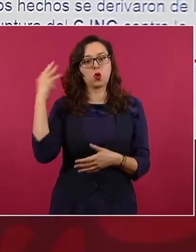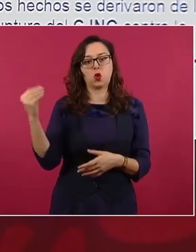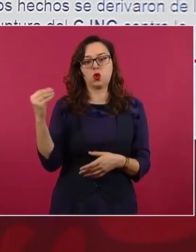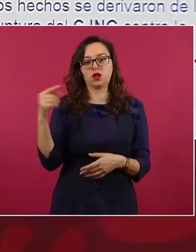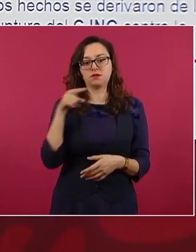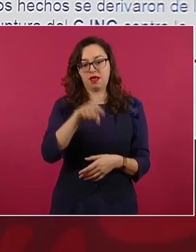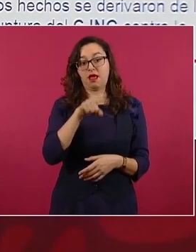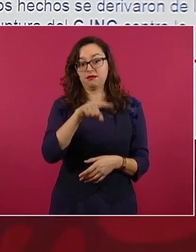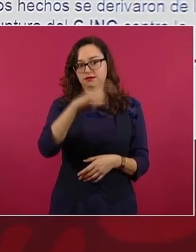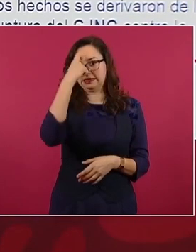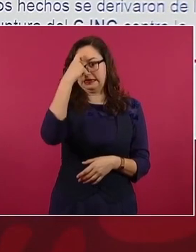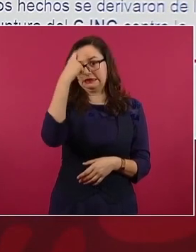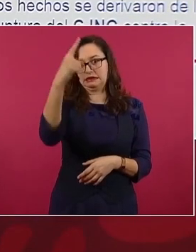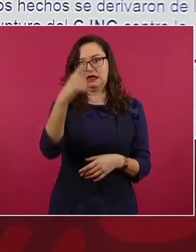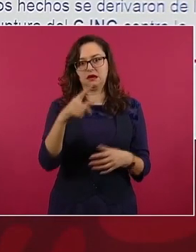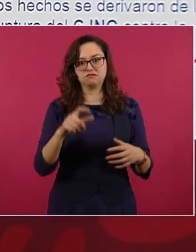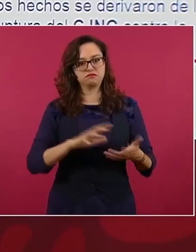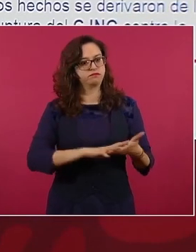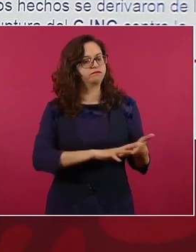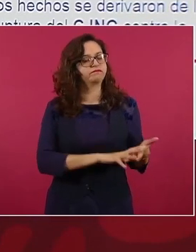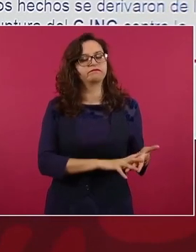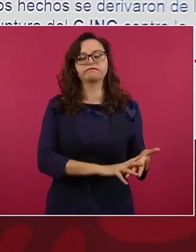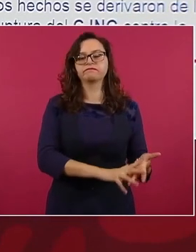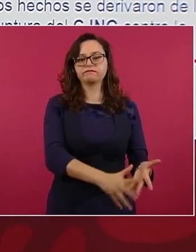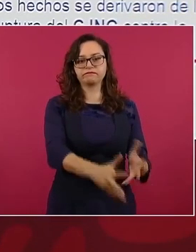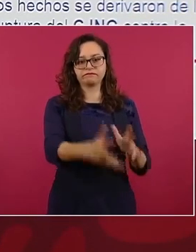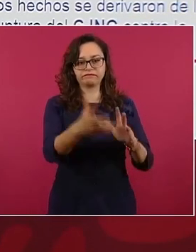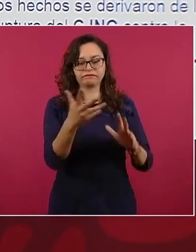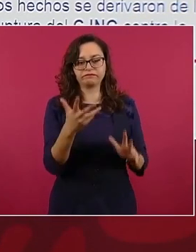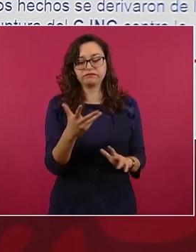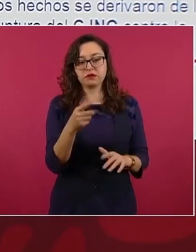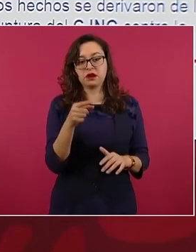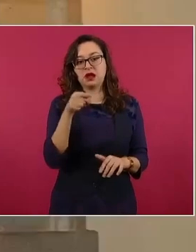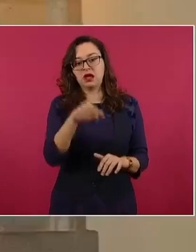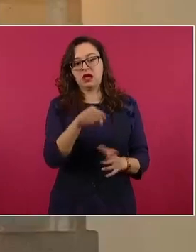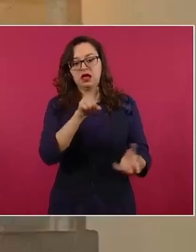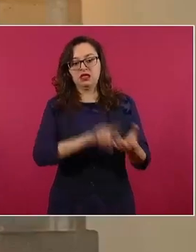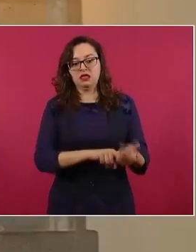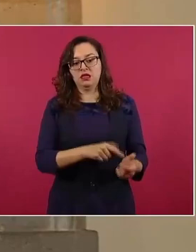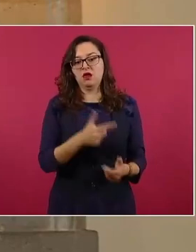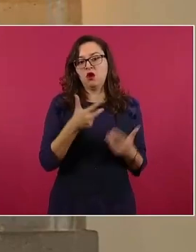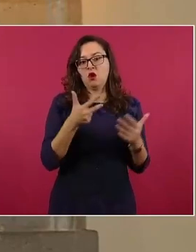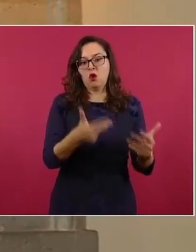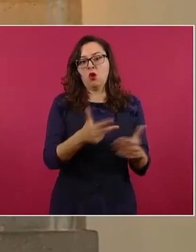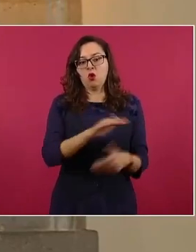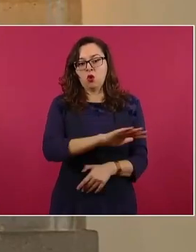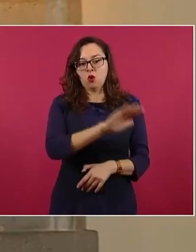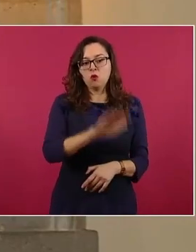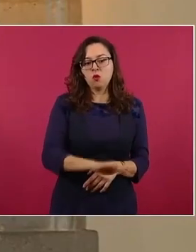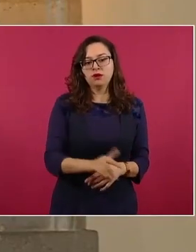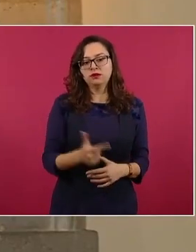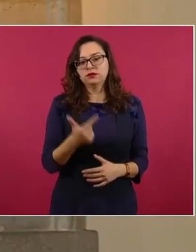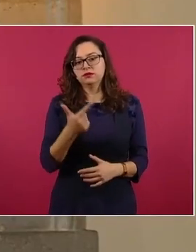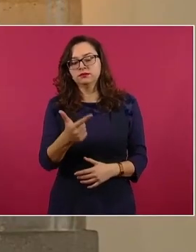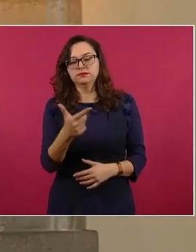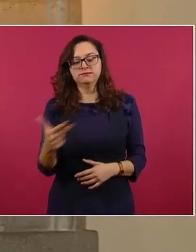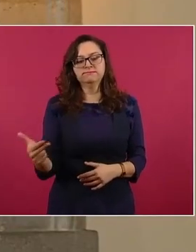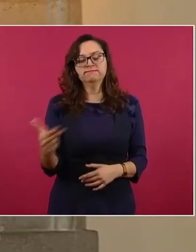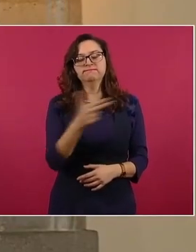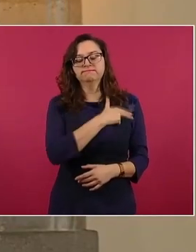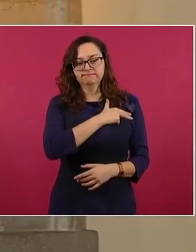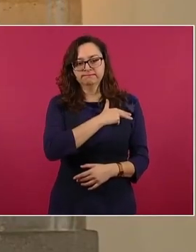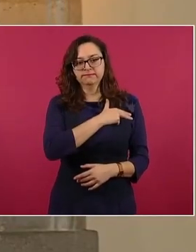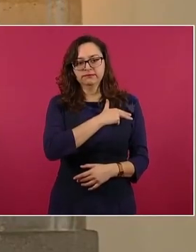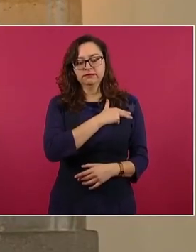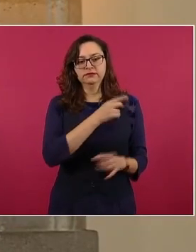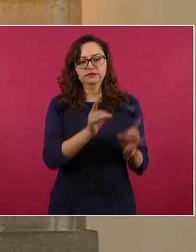pasado 25 de enero del presente año, que dejó como saldo ocho muertos y siete heridos por un